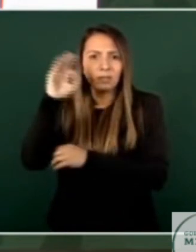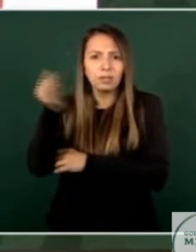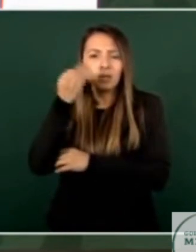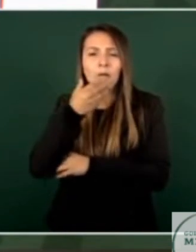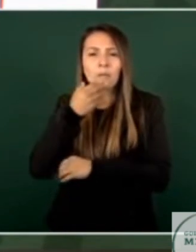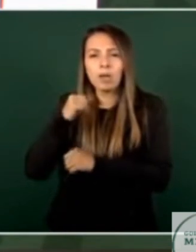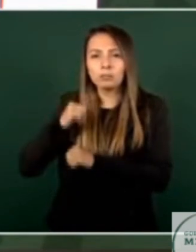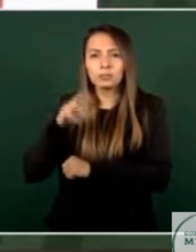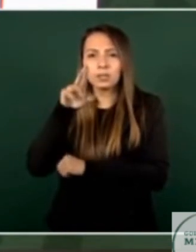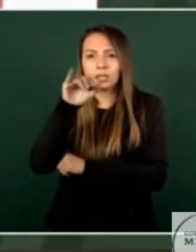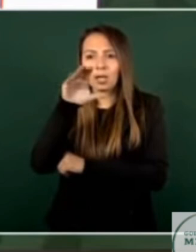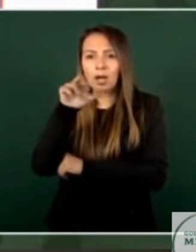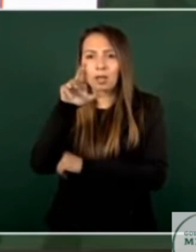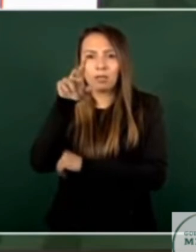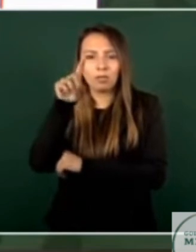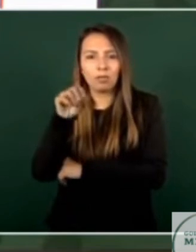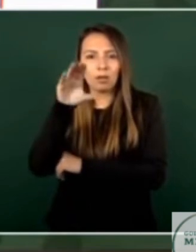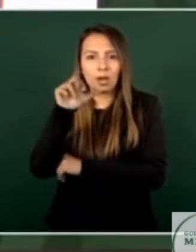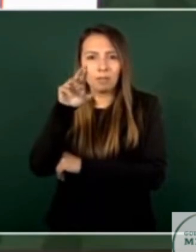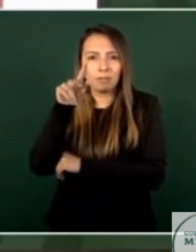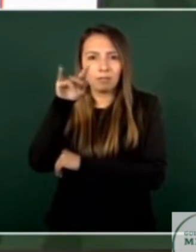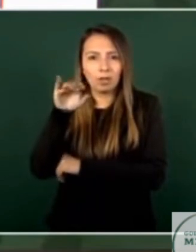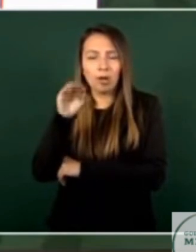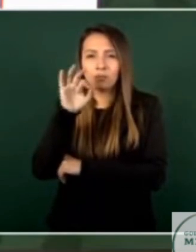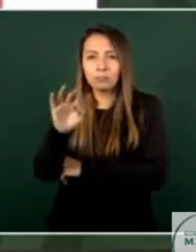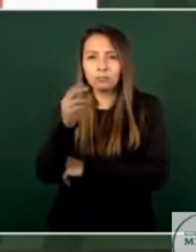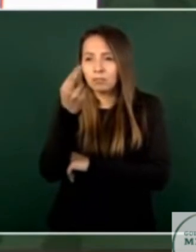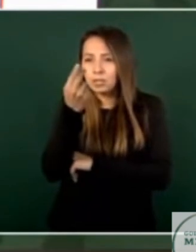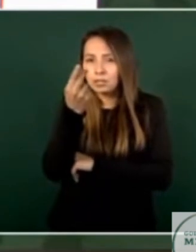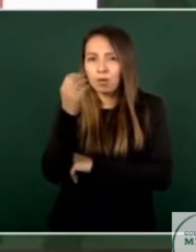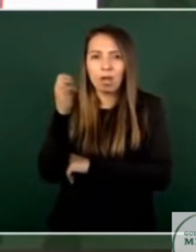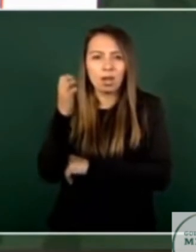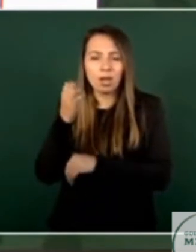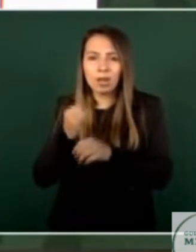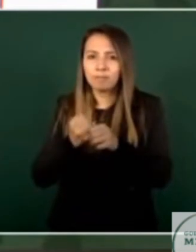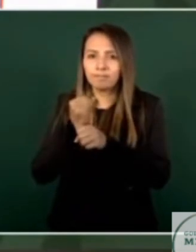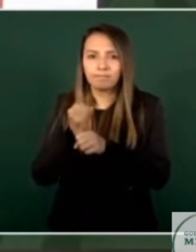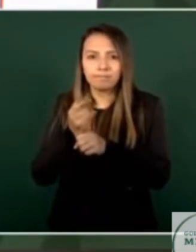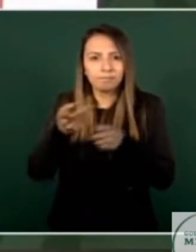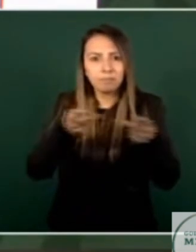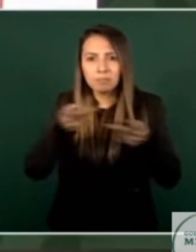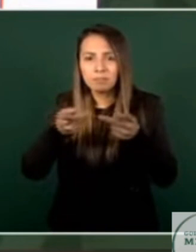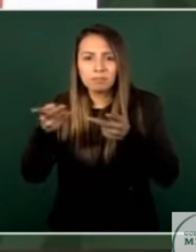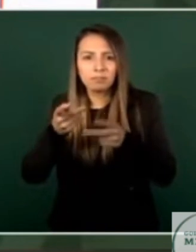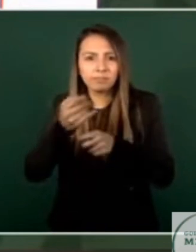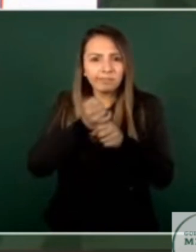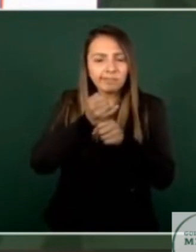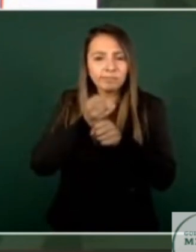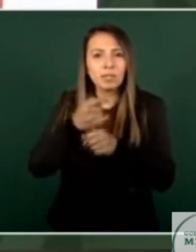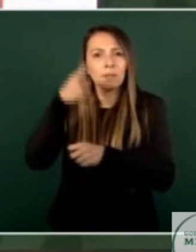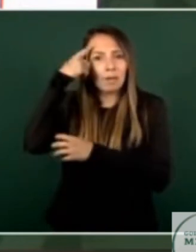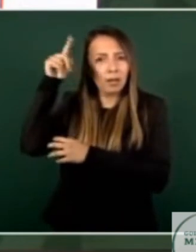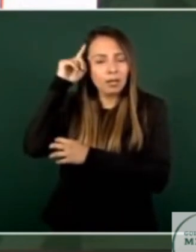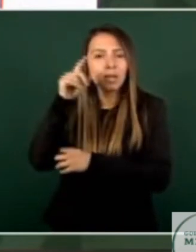Carpio se instruyó para que desde el día 25 de enero hubiera una fuerza de tarea donde está la Marina, Sedena,